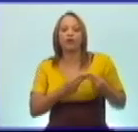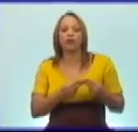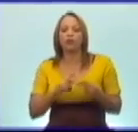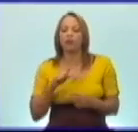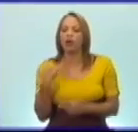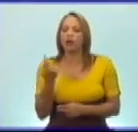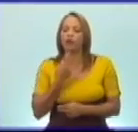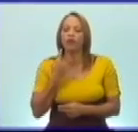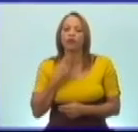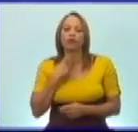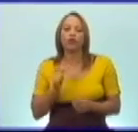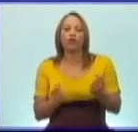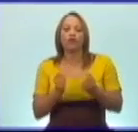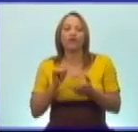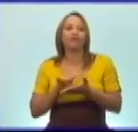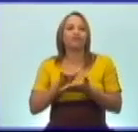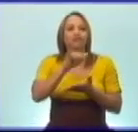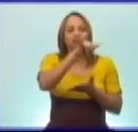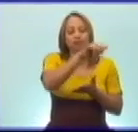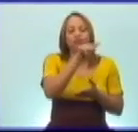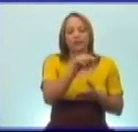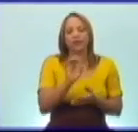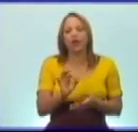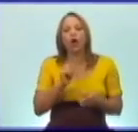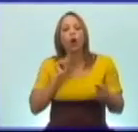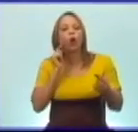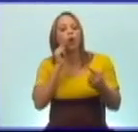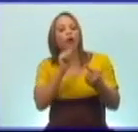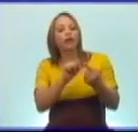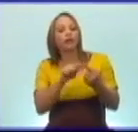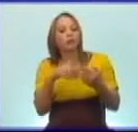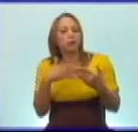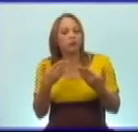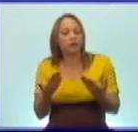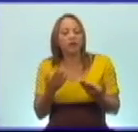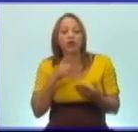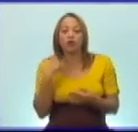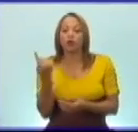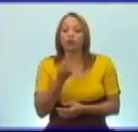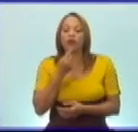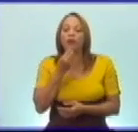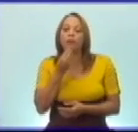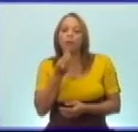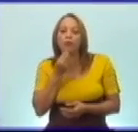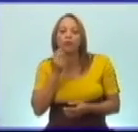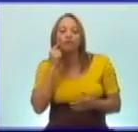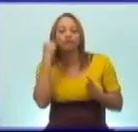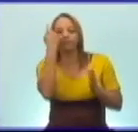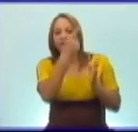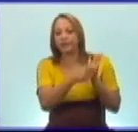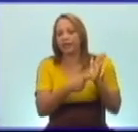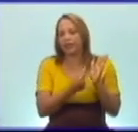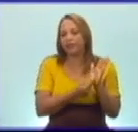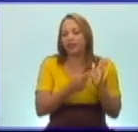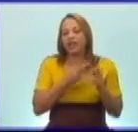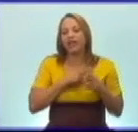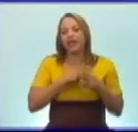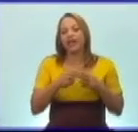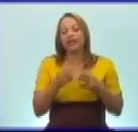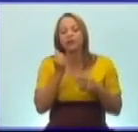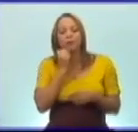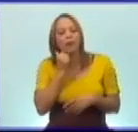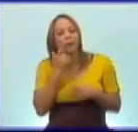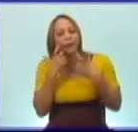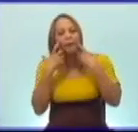este tema tenemos como objetivos que ustedes puedan describir los hechos más significativos